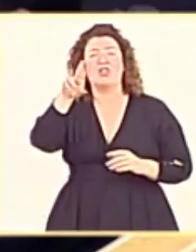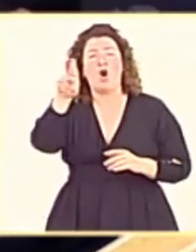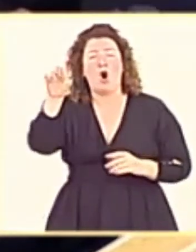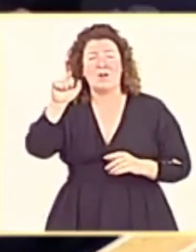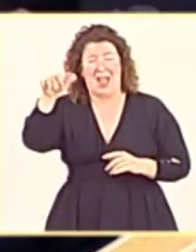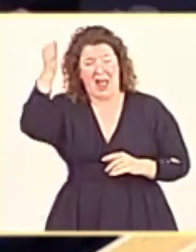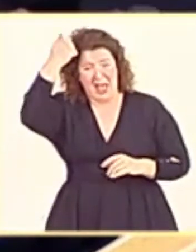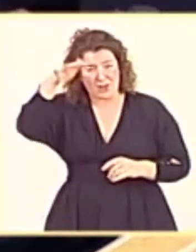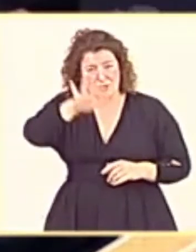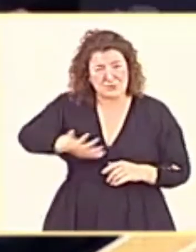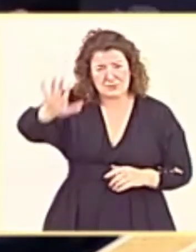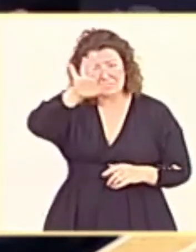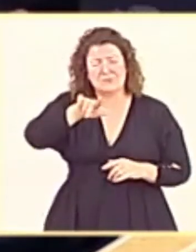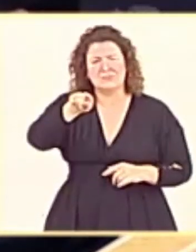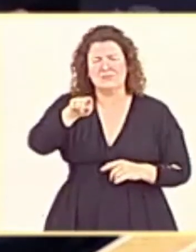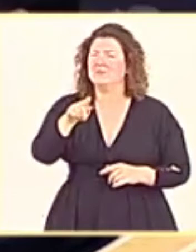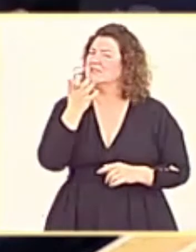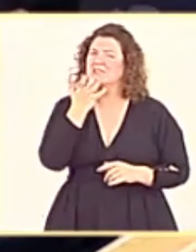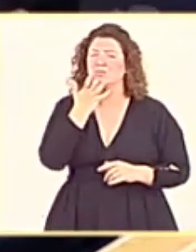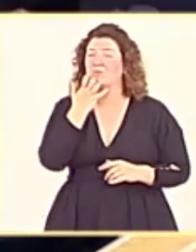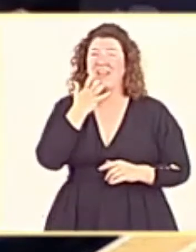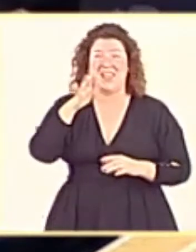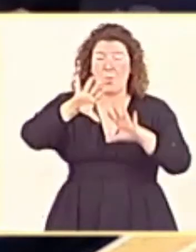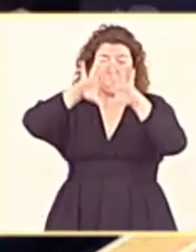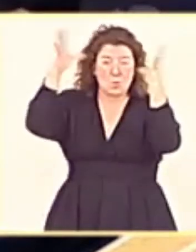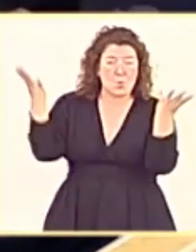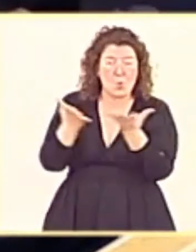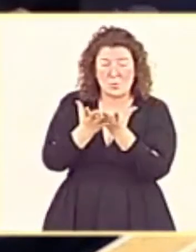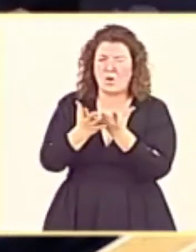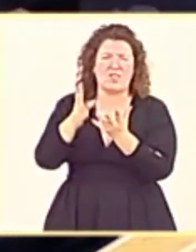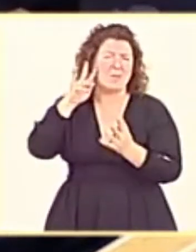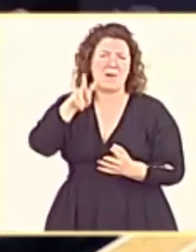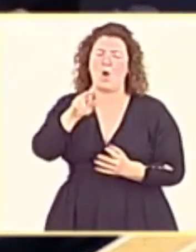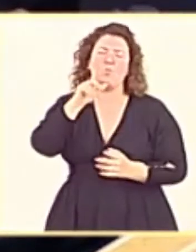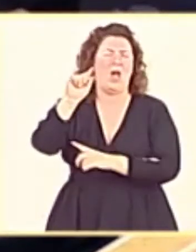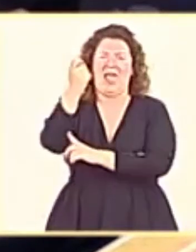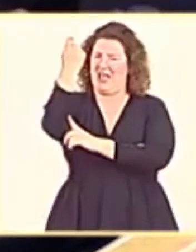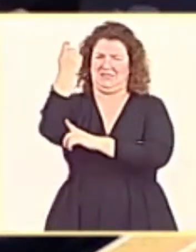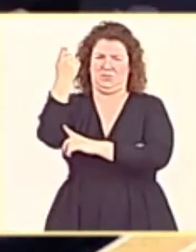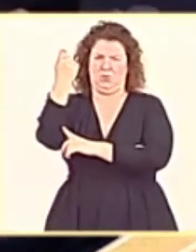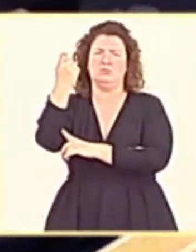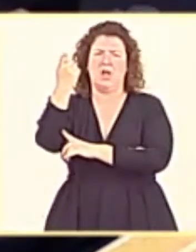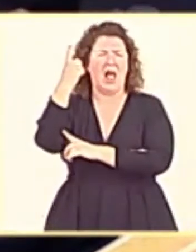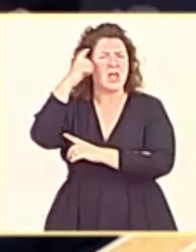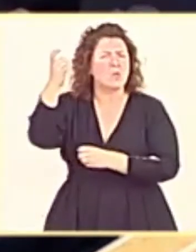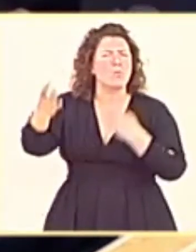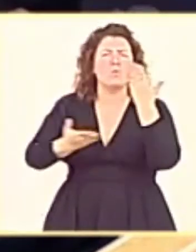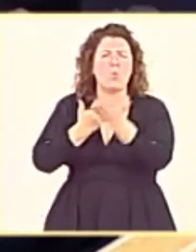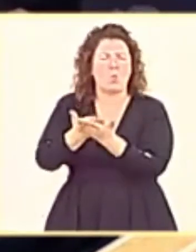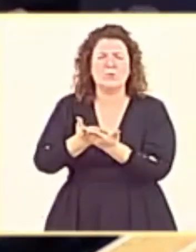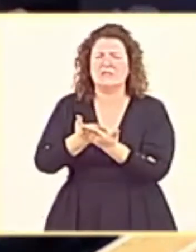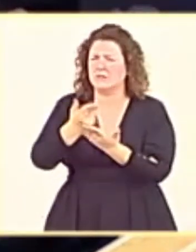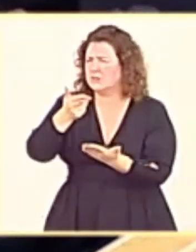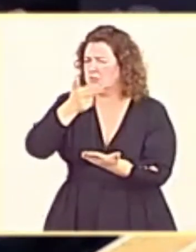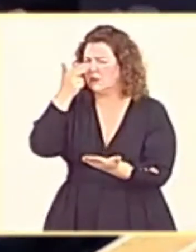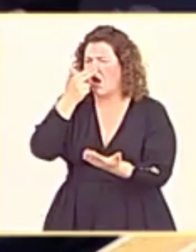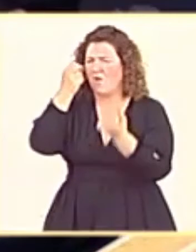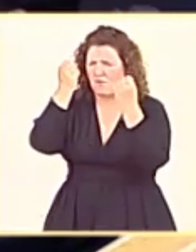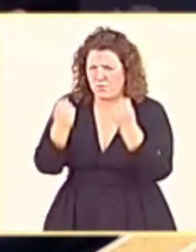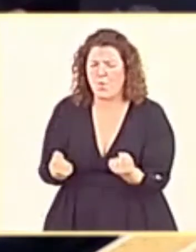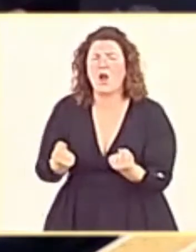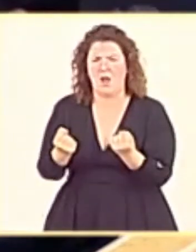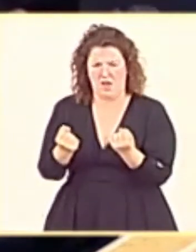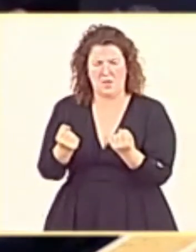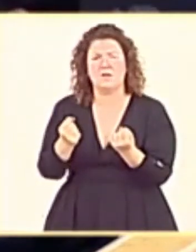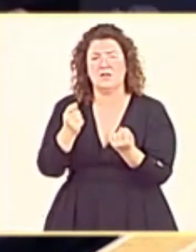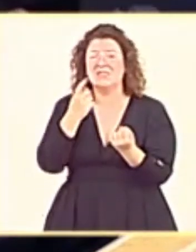va a ser un ejemplo de éxito a nivel internacional. Hemos recibido propuestas sumamente interesantes. Hay una implicación